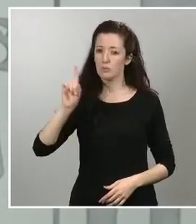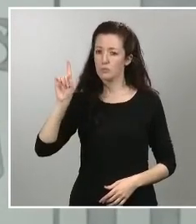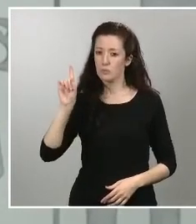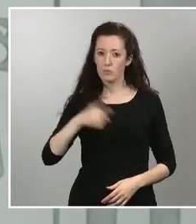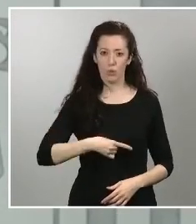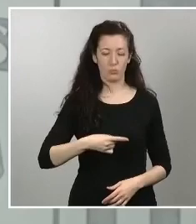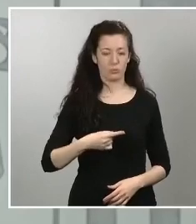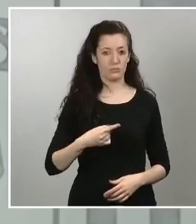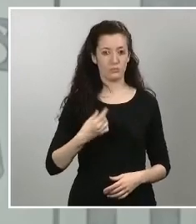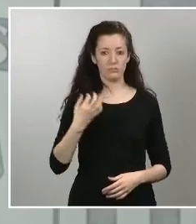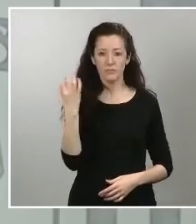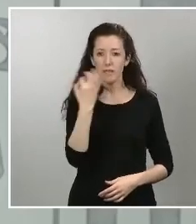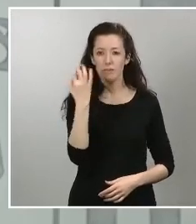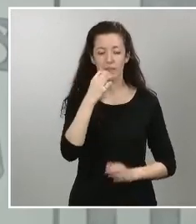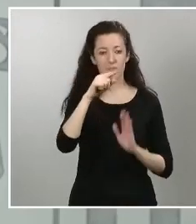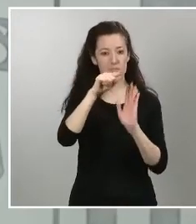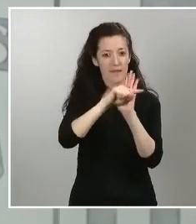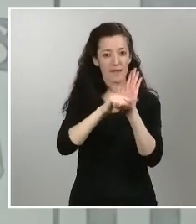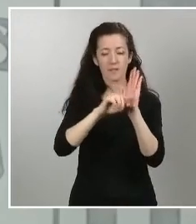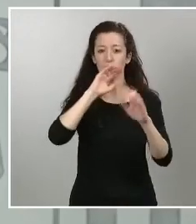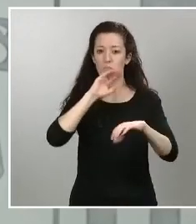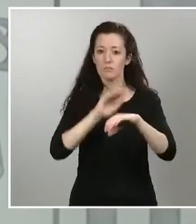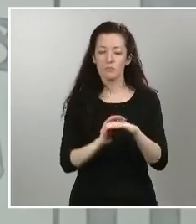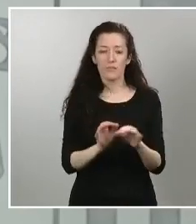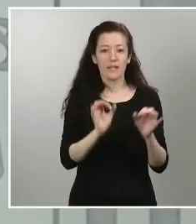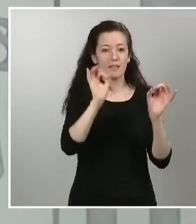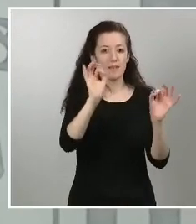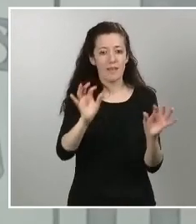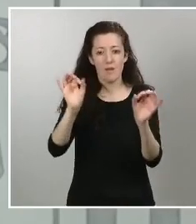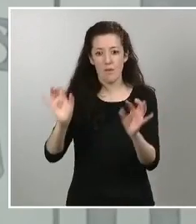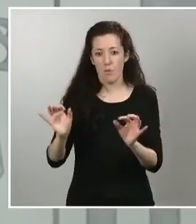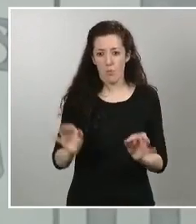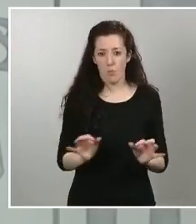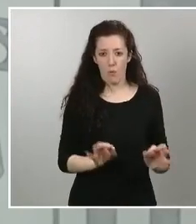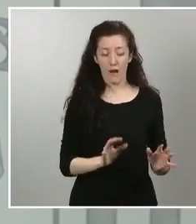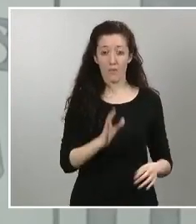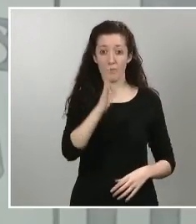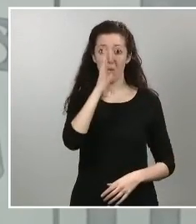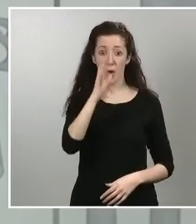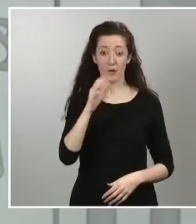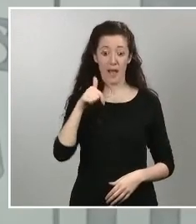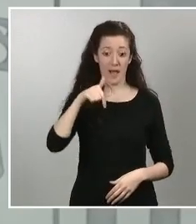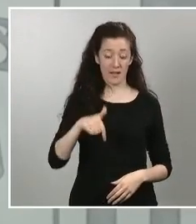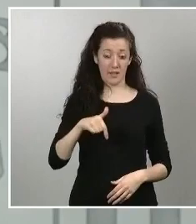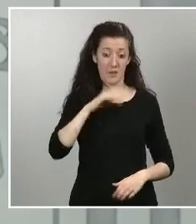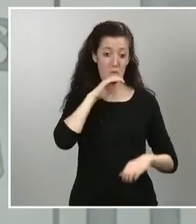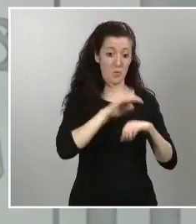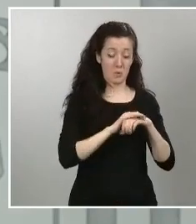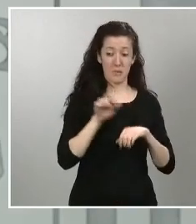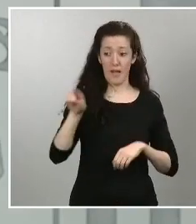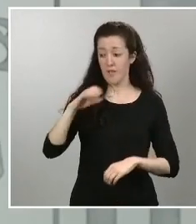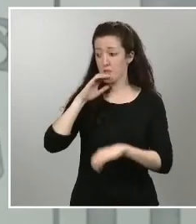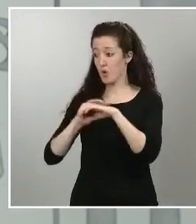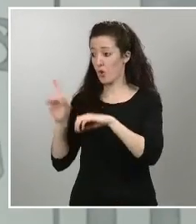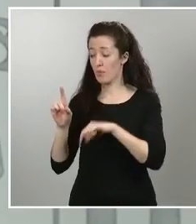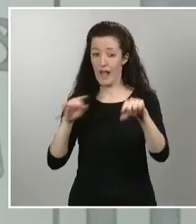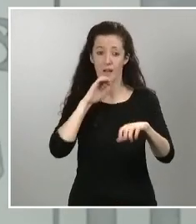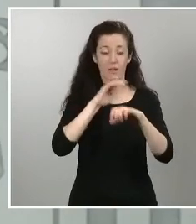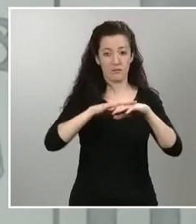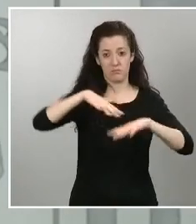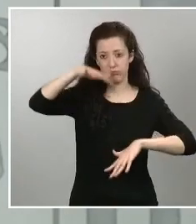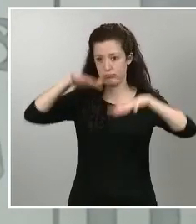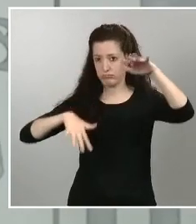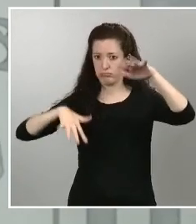tarea o el esfuerzo de algunos no daría resultado por tanto con ello creo que contesto a las peticiones de diferenciación